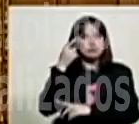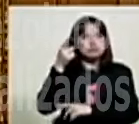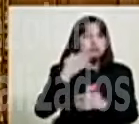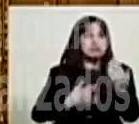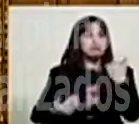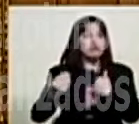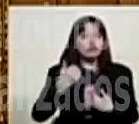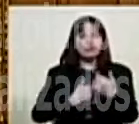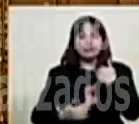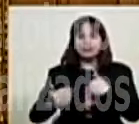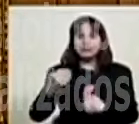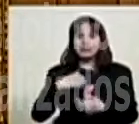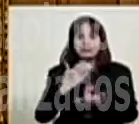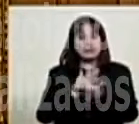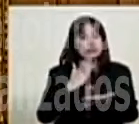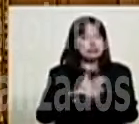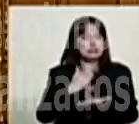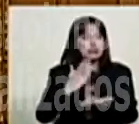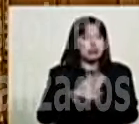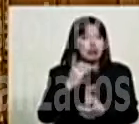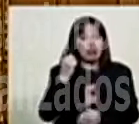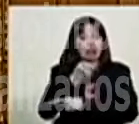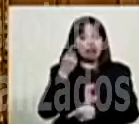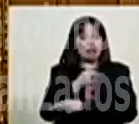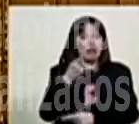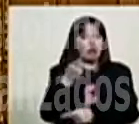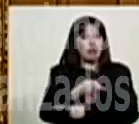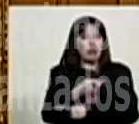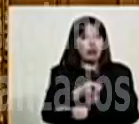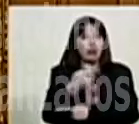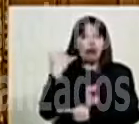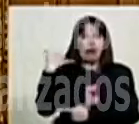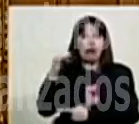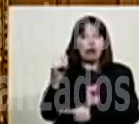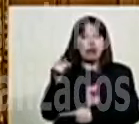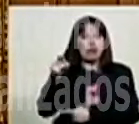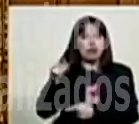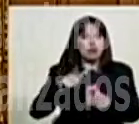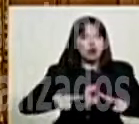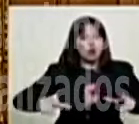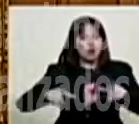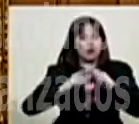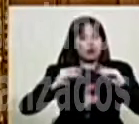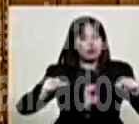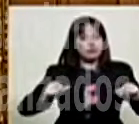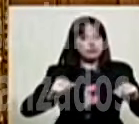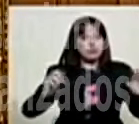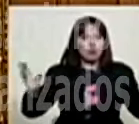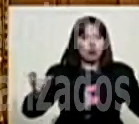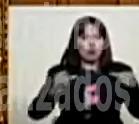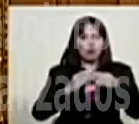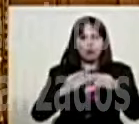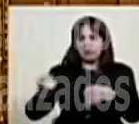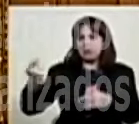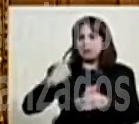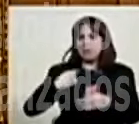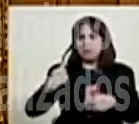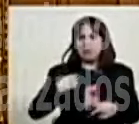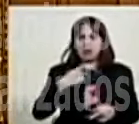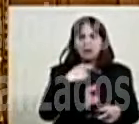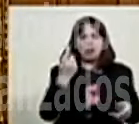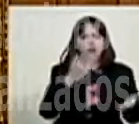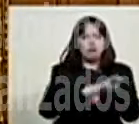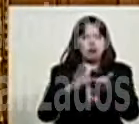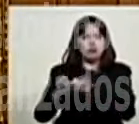padecen. Y la dictadura que hay en esos territorios por parte de los grupos sicariales y paramilitares.